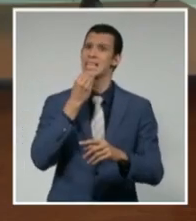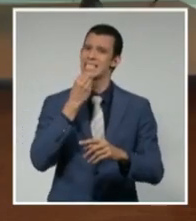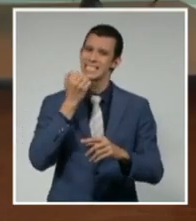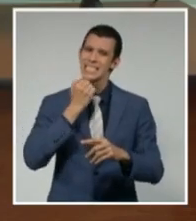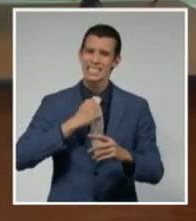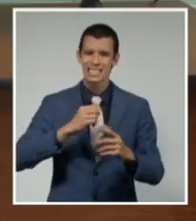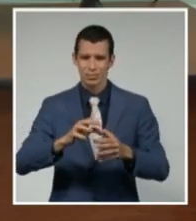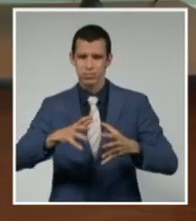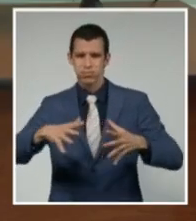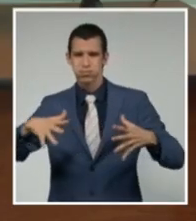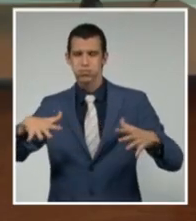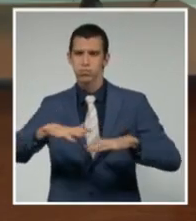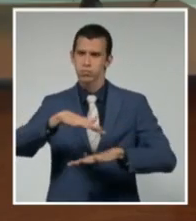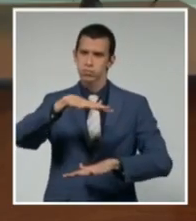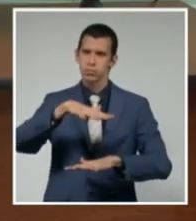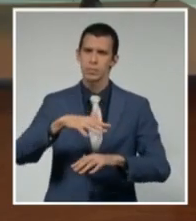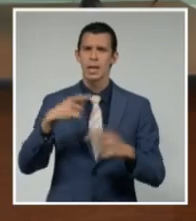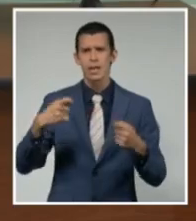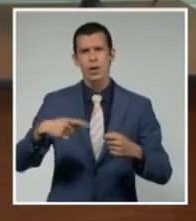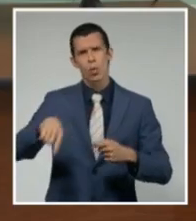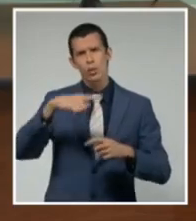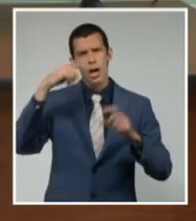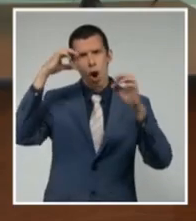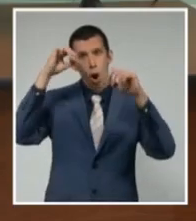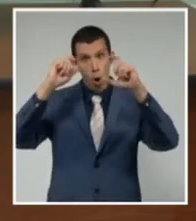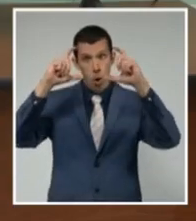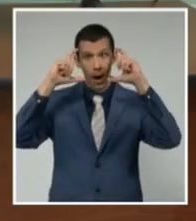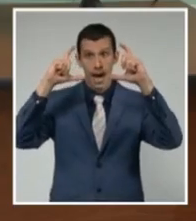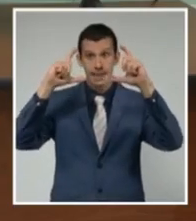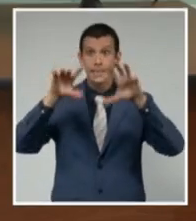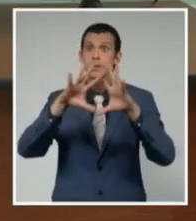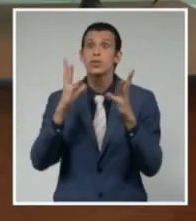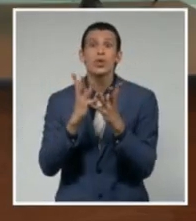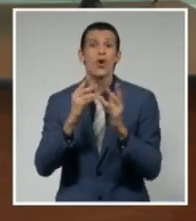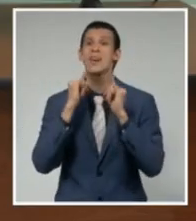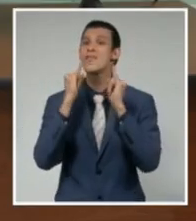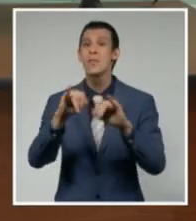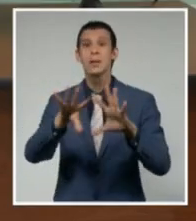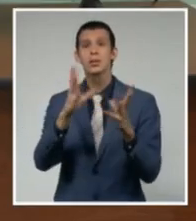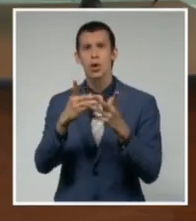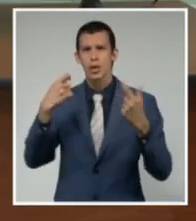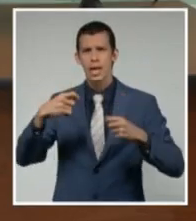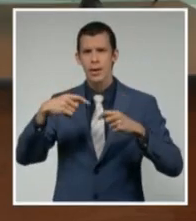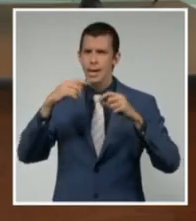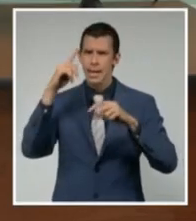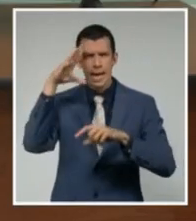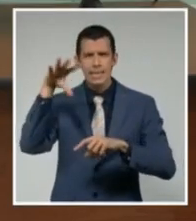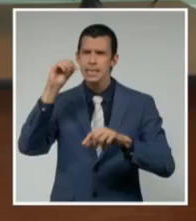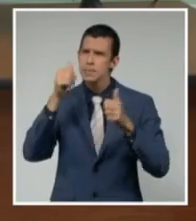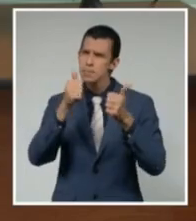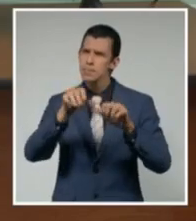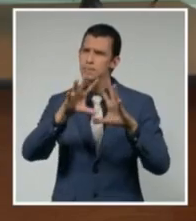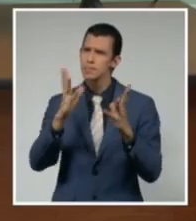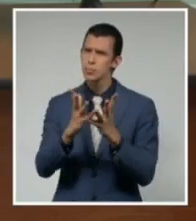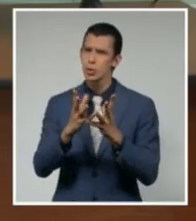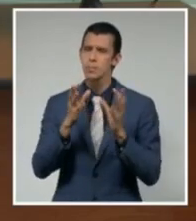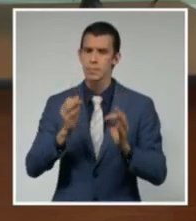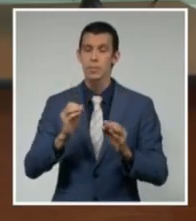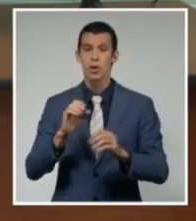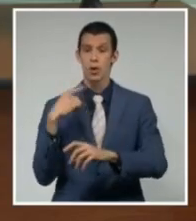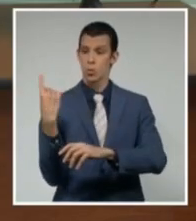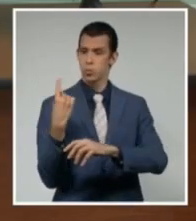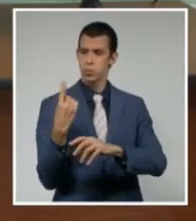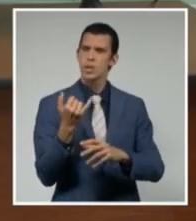atención a las próximas informaciones. A la evolución de esta tormenta tropical que parece que va a pasar por gran parte del país.